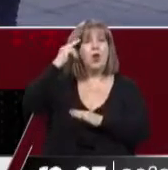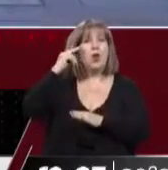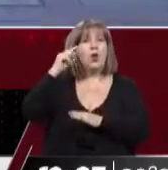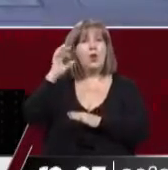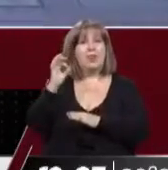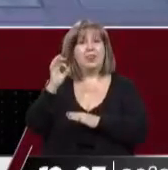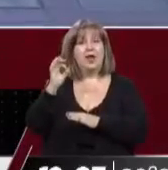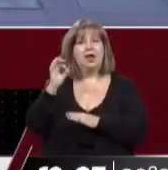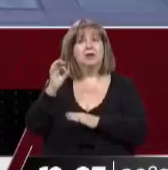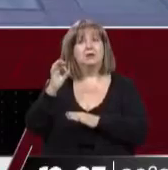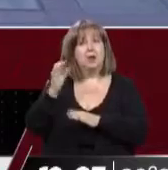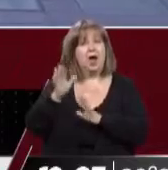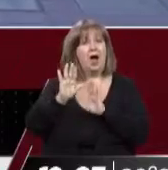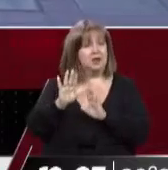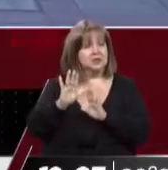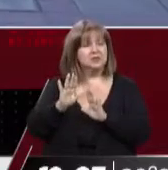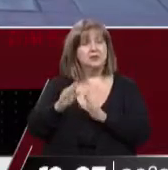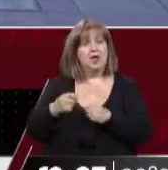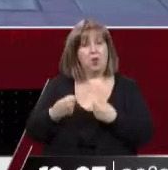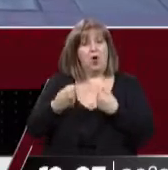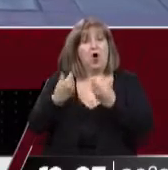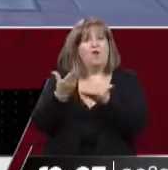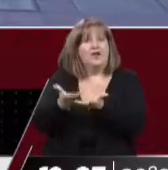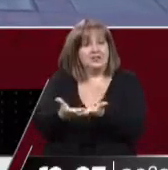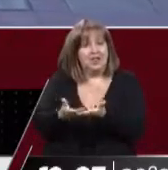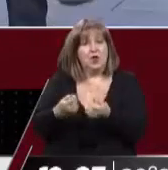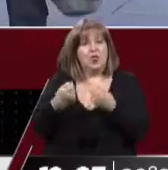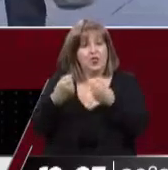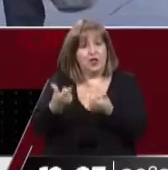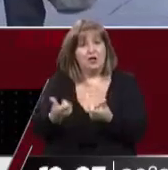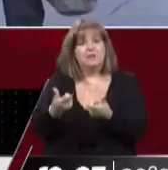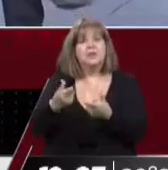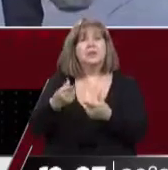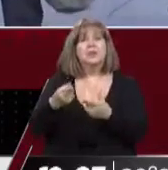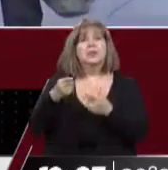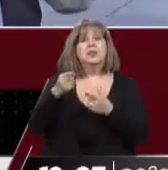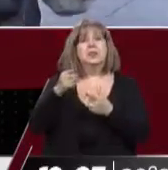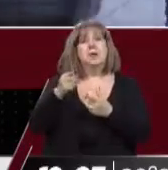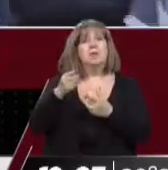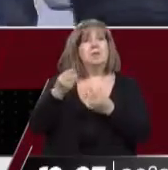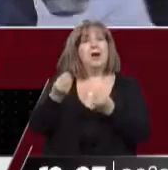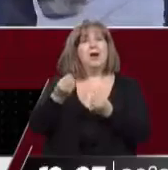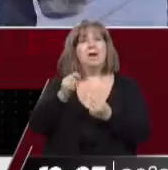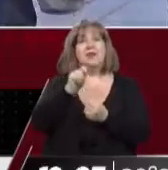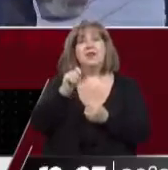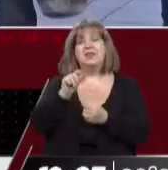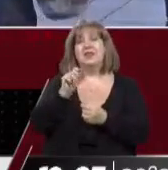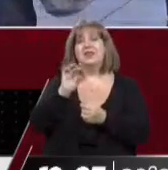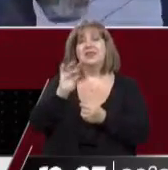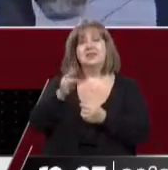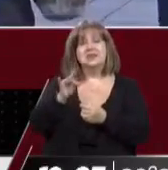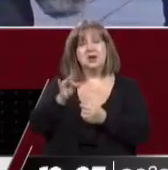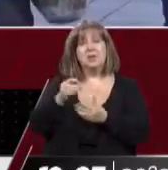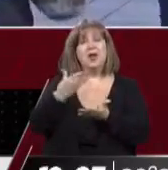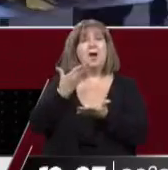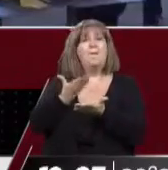incremento promedio salarial, que en el caso puntual, para el mes de diciembre, la